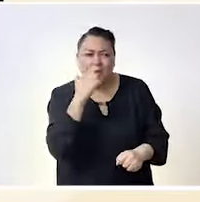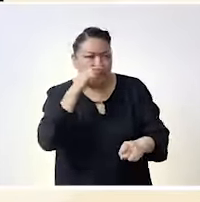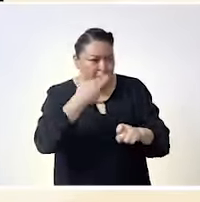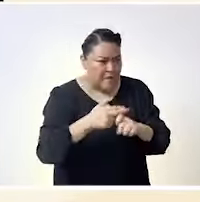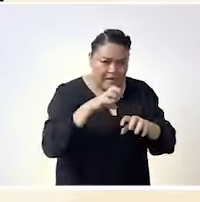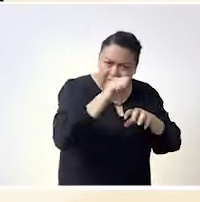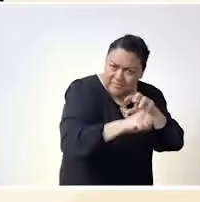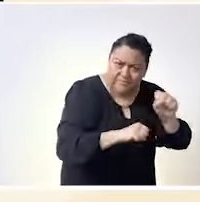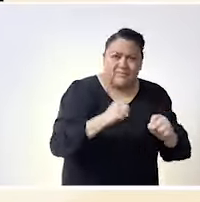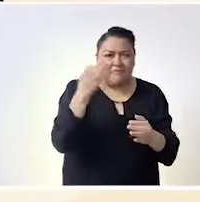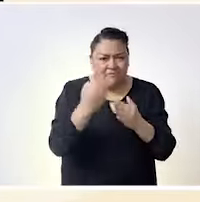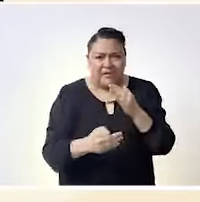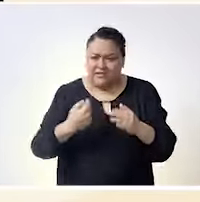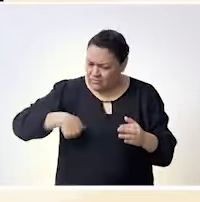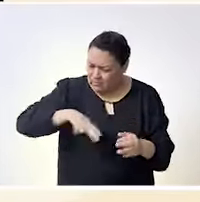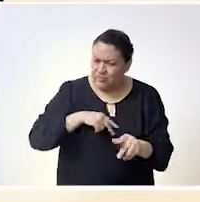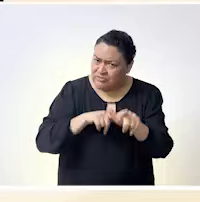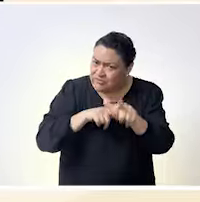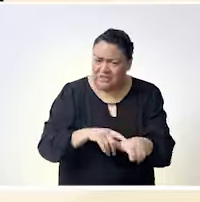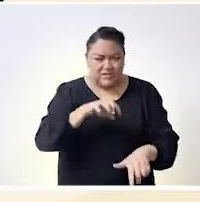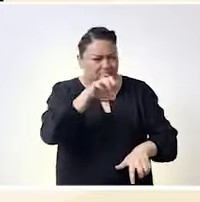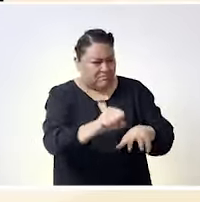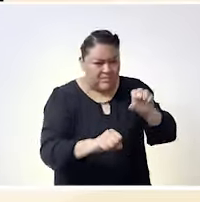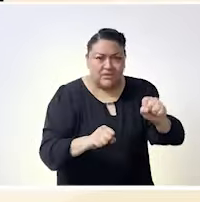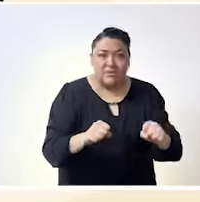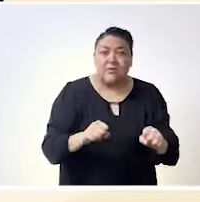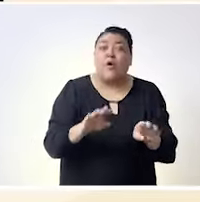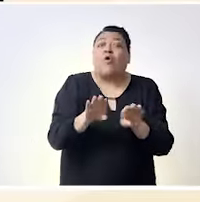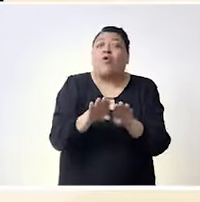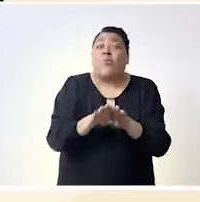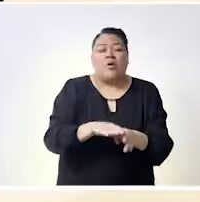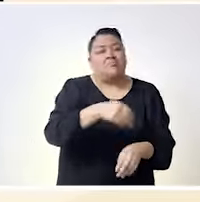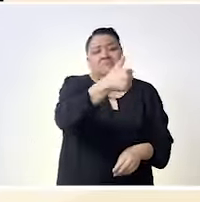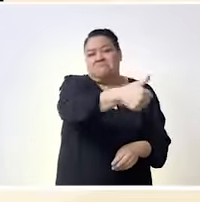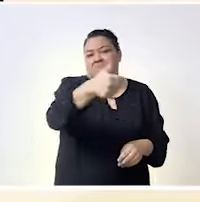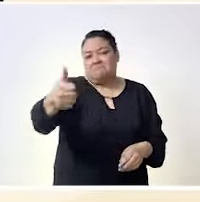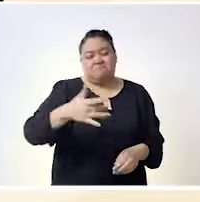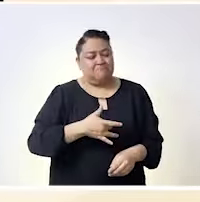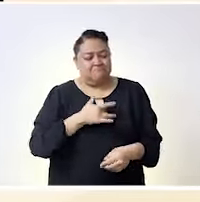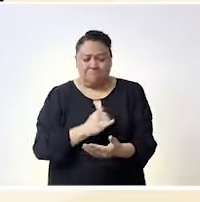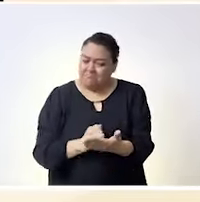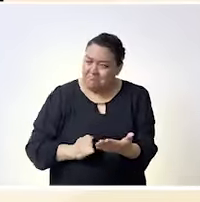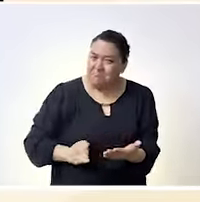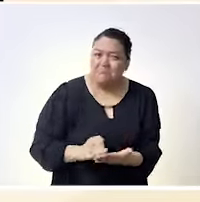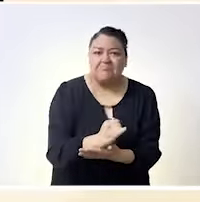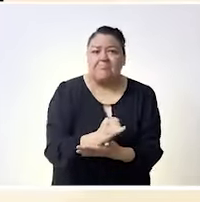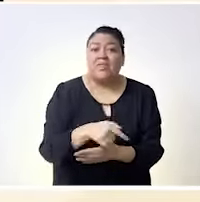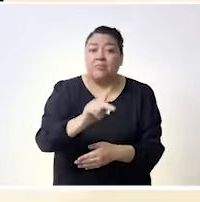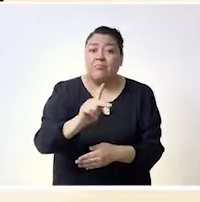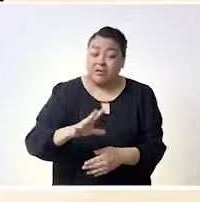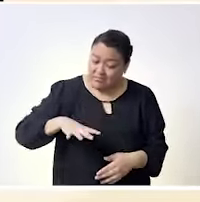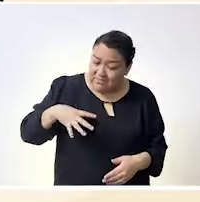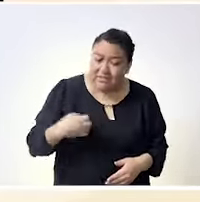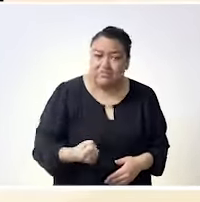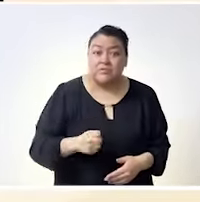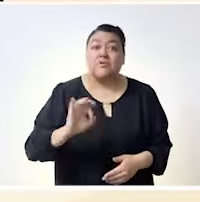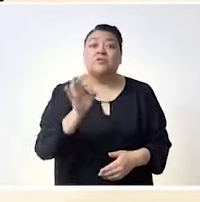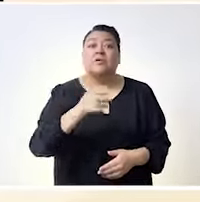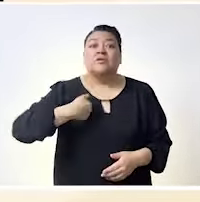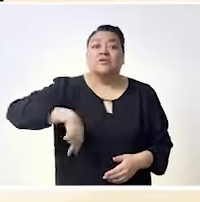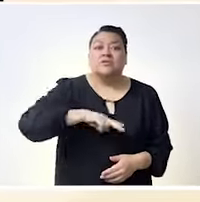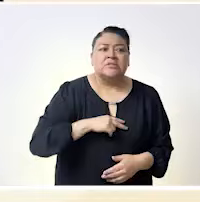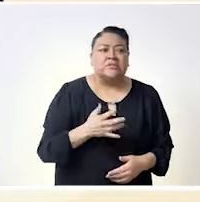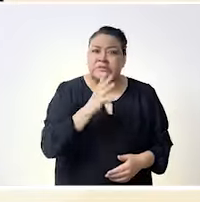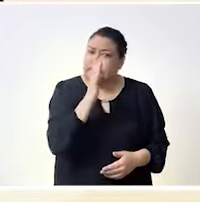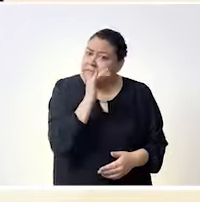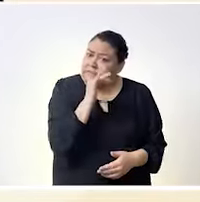las escuelas todo sigamos tomándolo tú decides tu forma de hacerlo pero hazlo y si